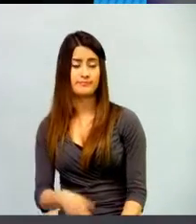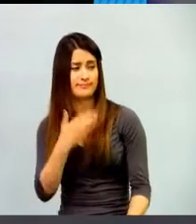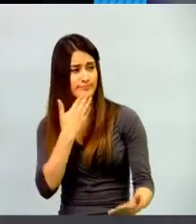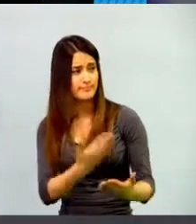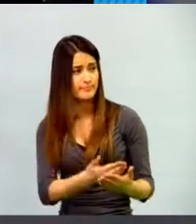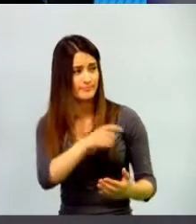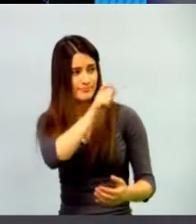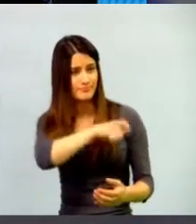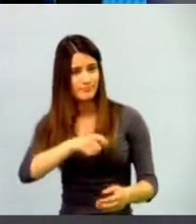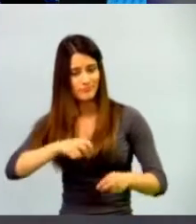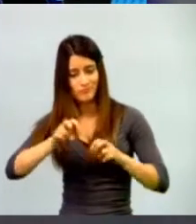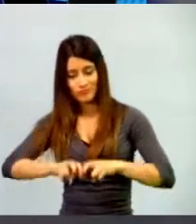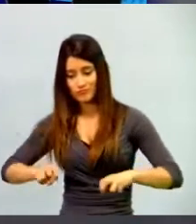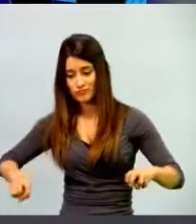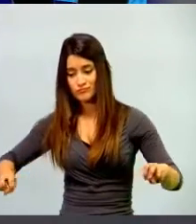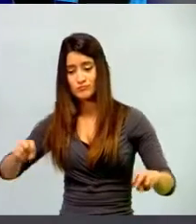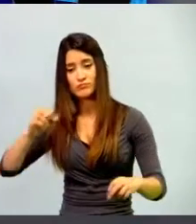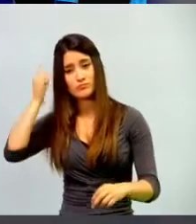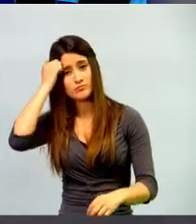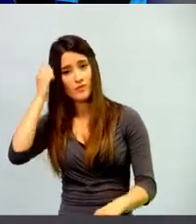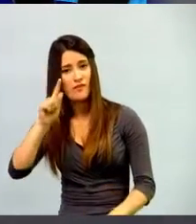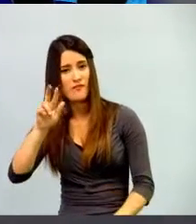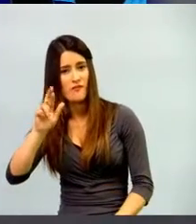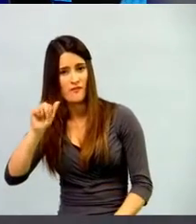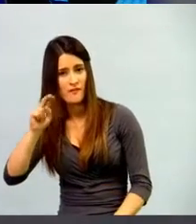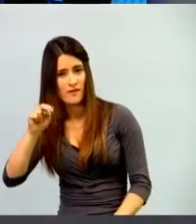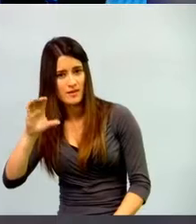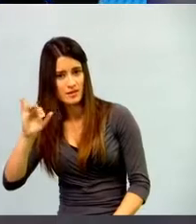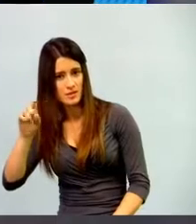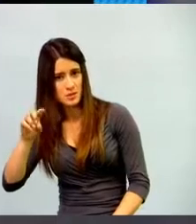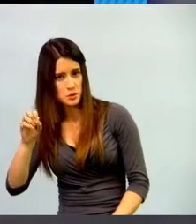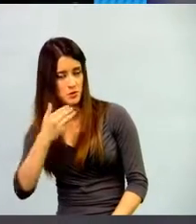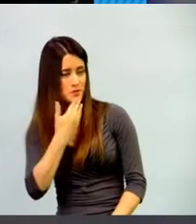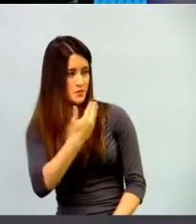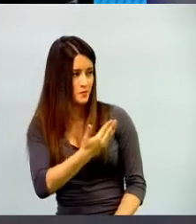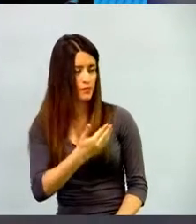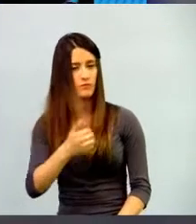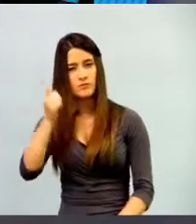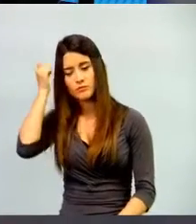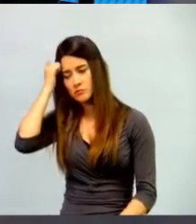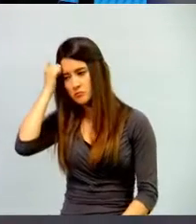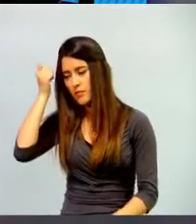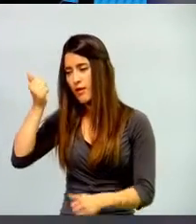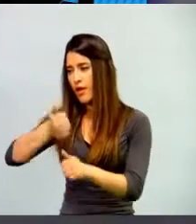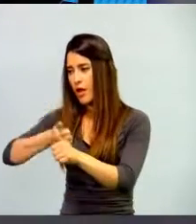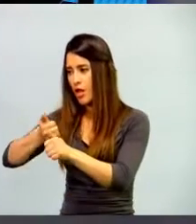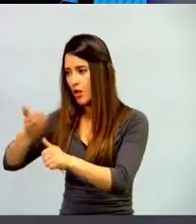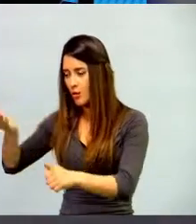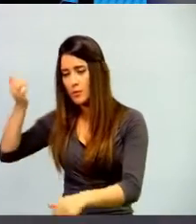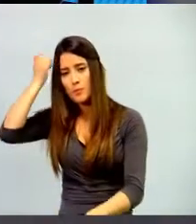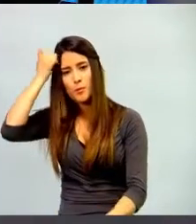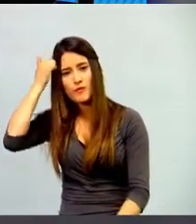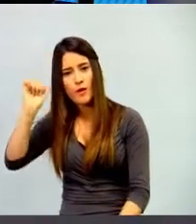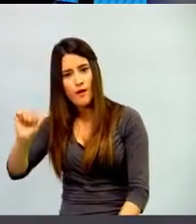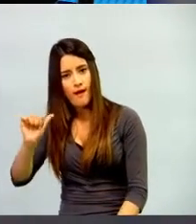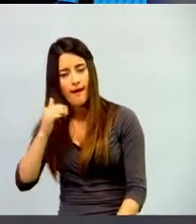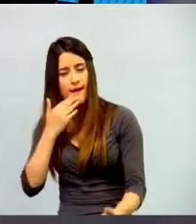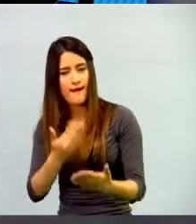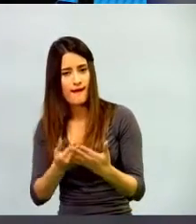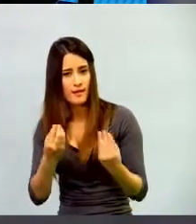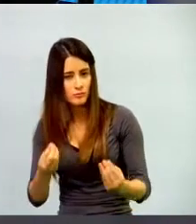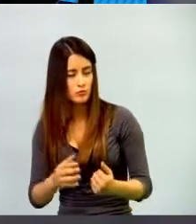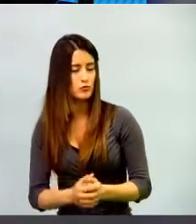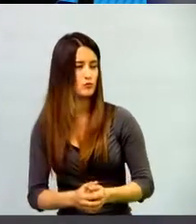invitados. Profesor Francisco, muchas gracias, profesor, muchas gracias, profesora, muchas gracias,